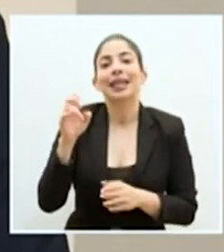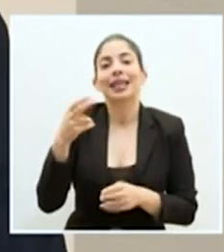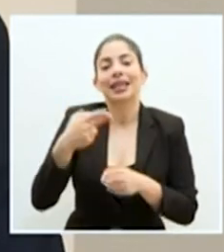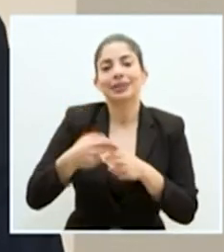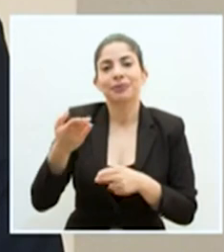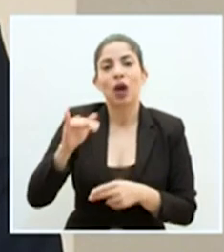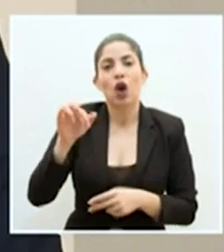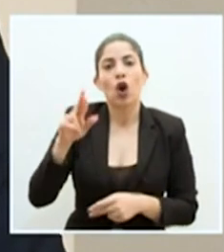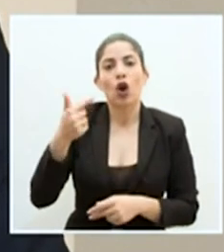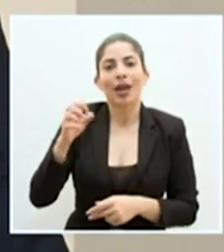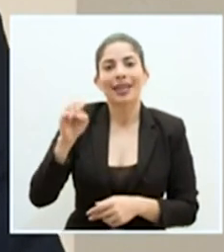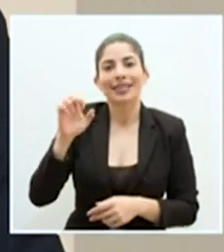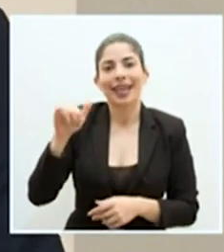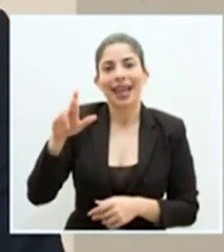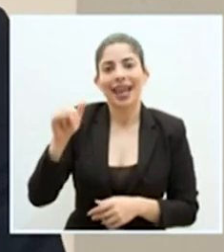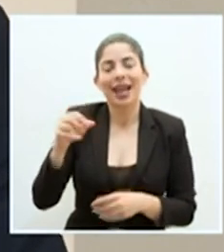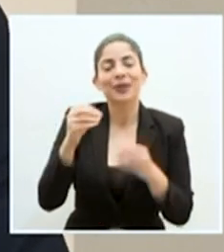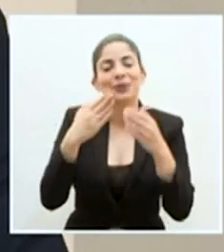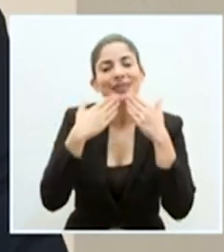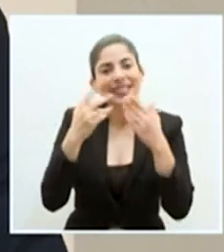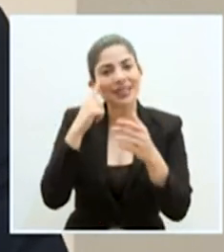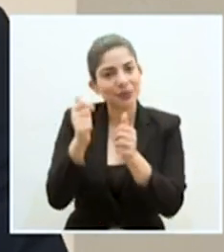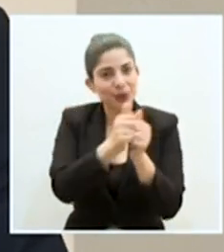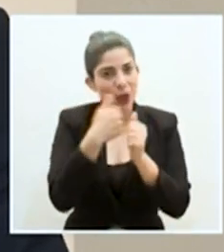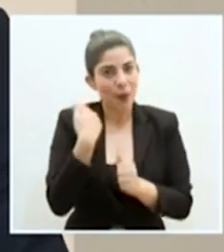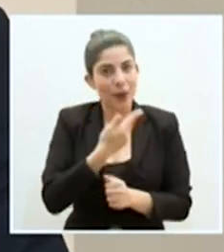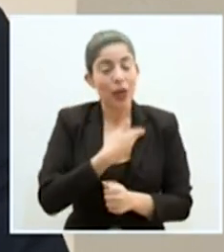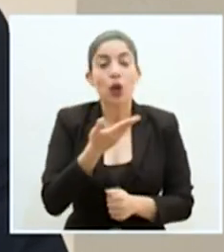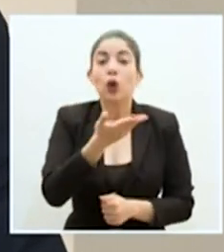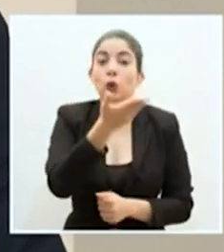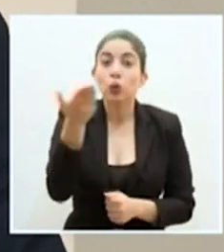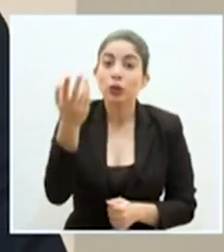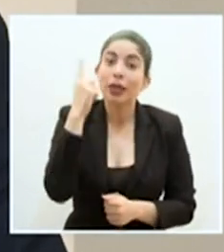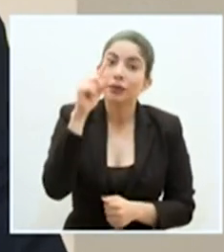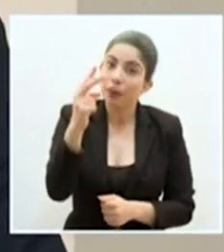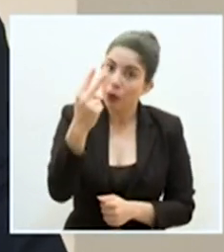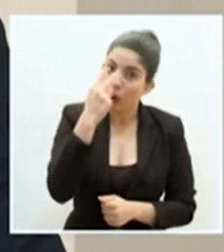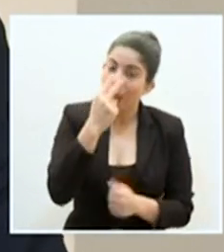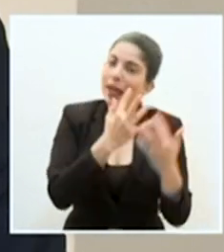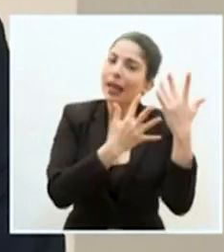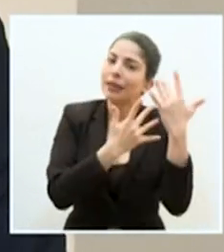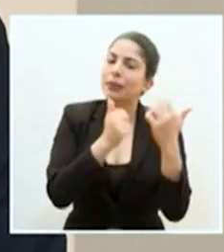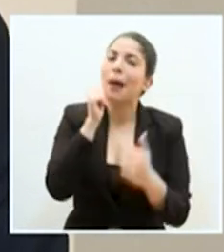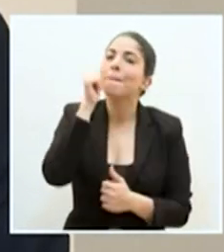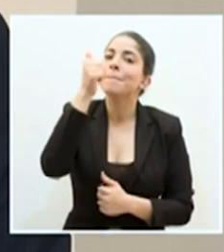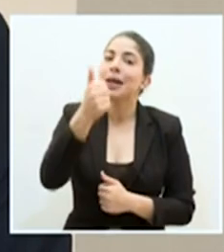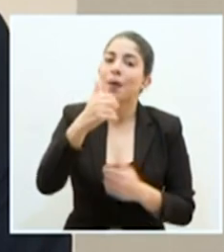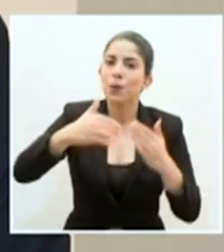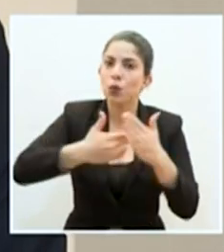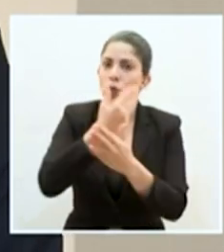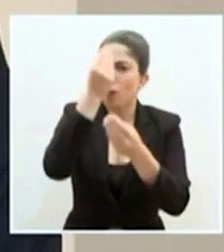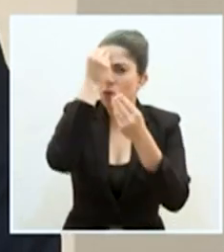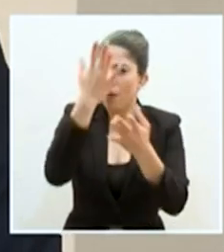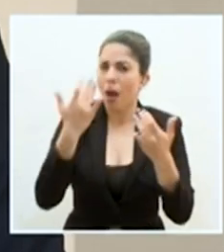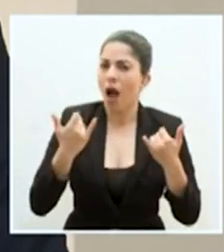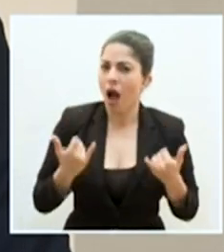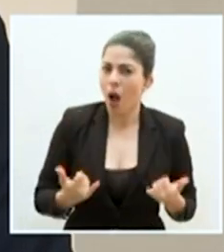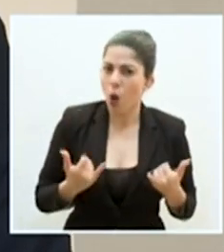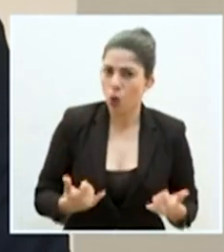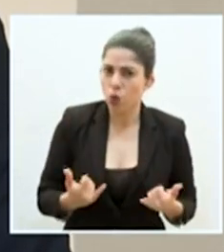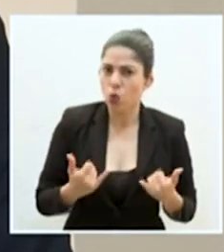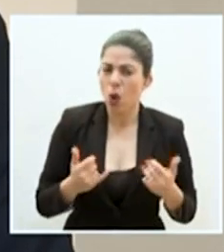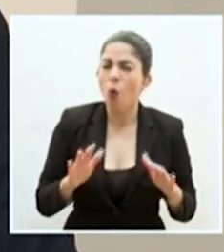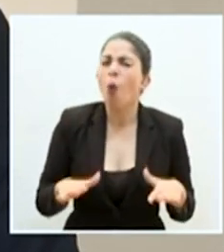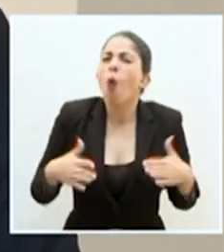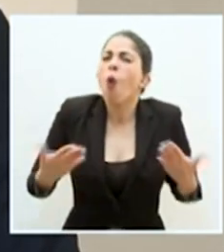el señor Jorge Sequeira. Muchas gracias por habernos acompañado a ustedes por su sintonía. Los esperamos mañana con una nueva actualización de